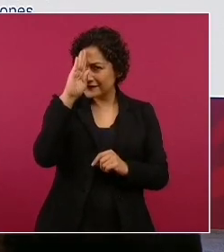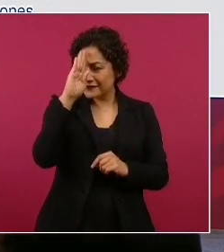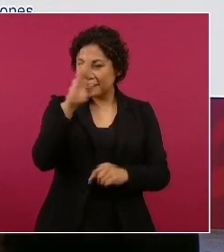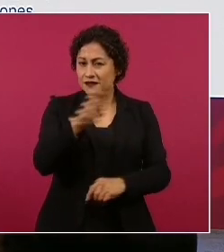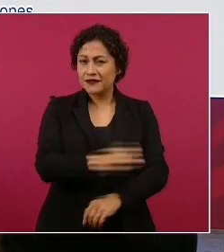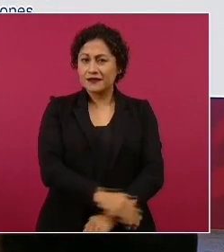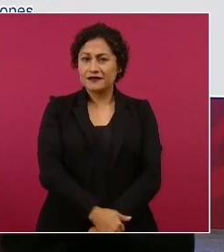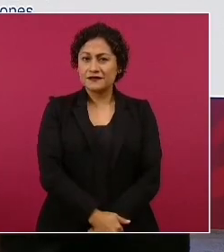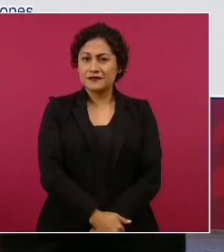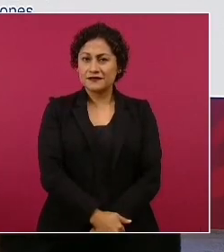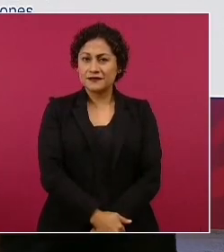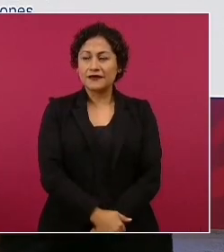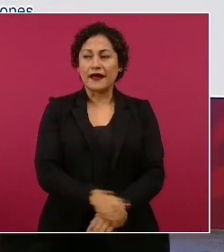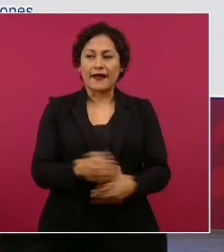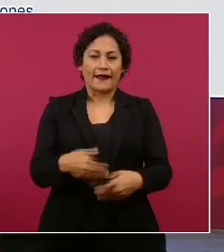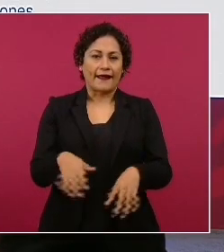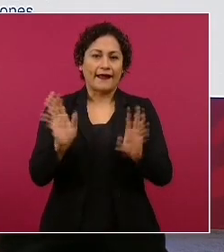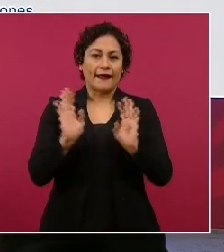Ah,